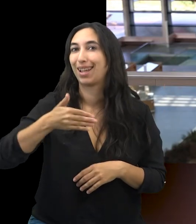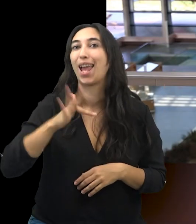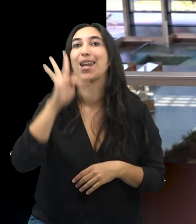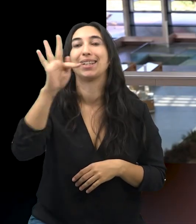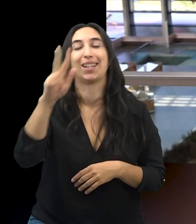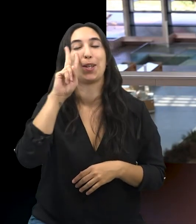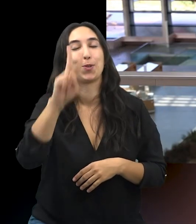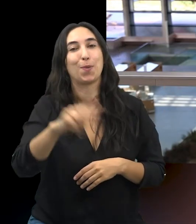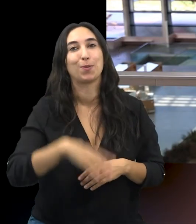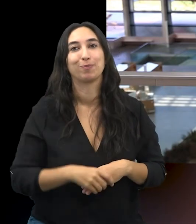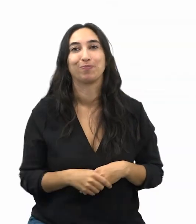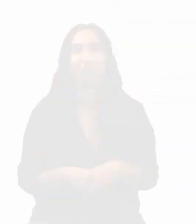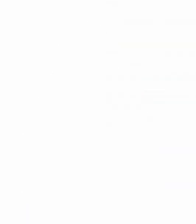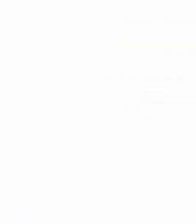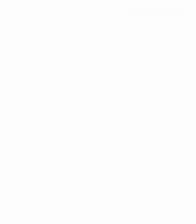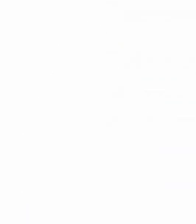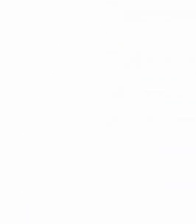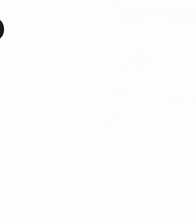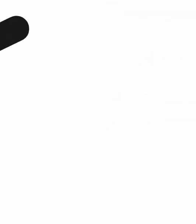y nos vemos en el siguiente.